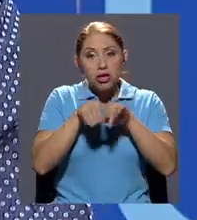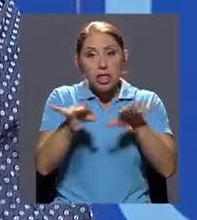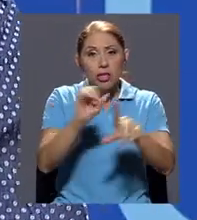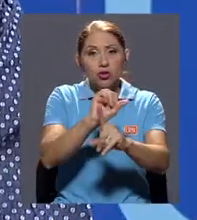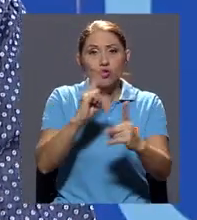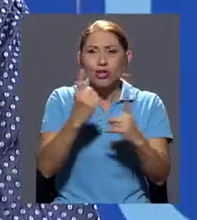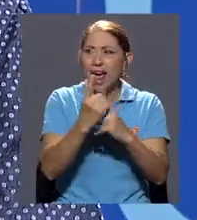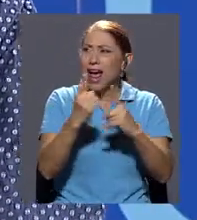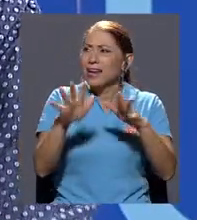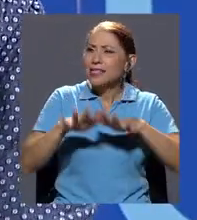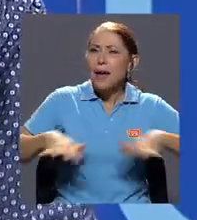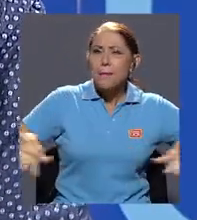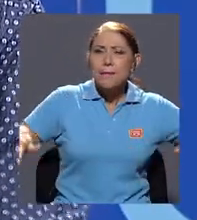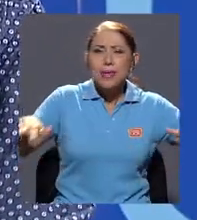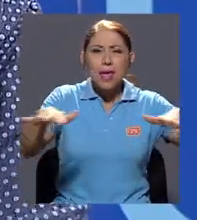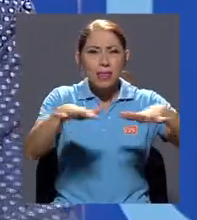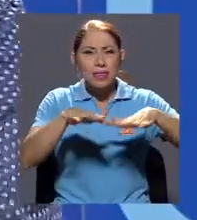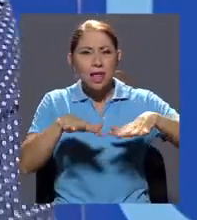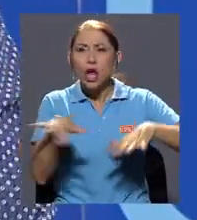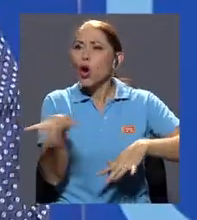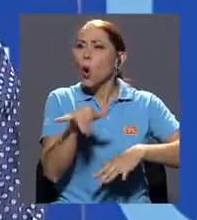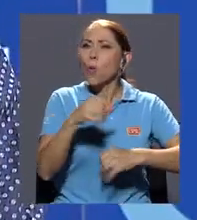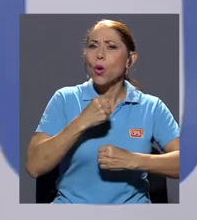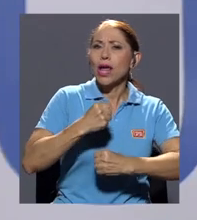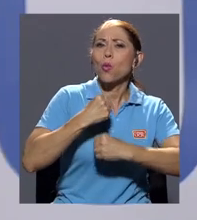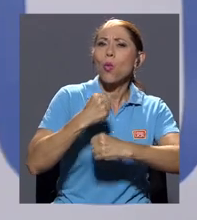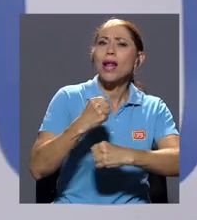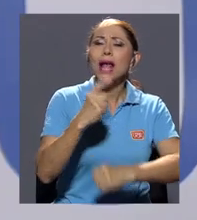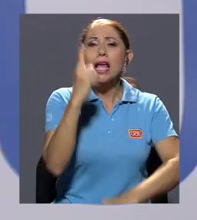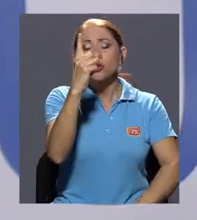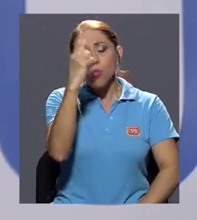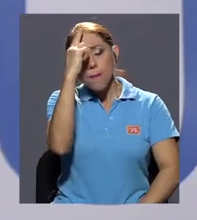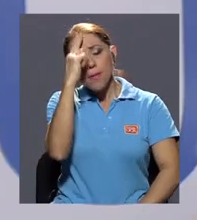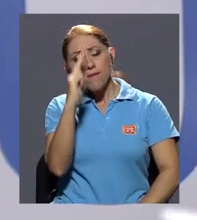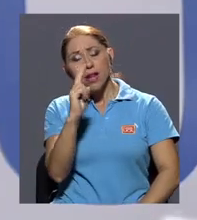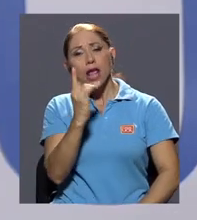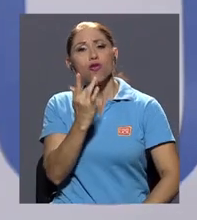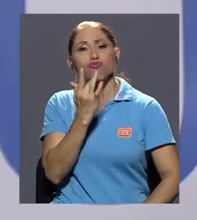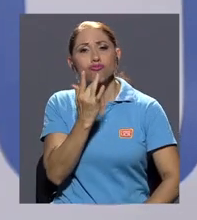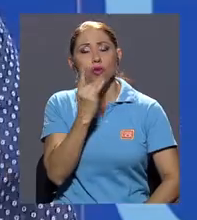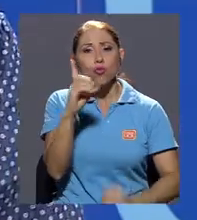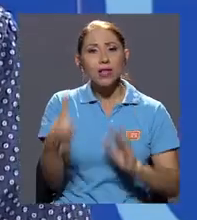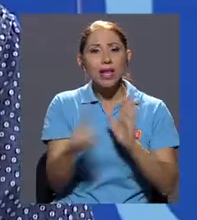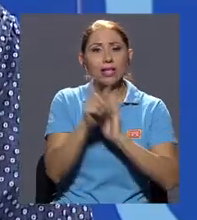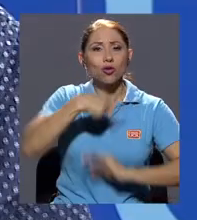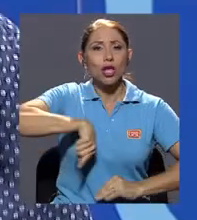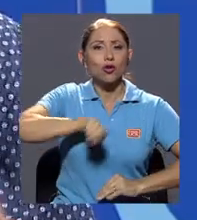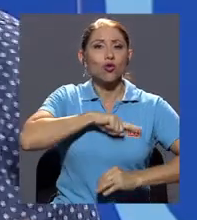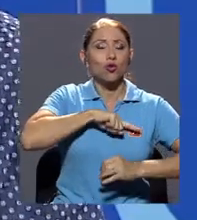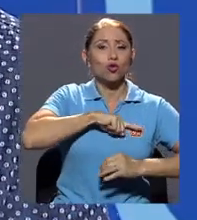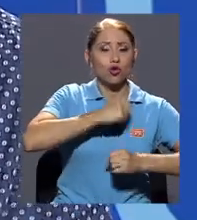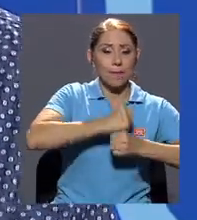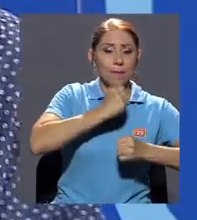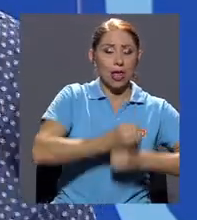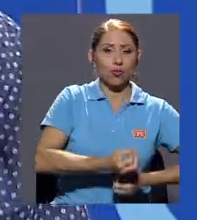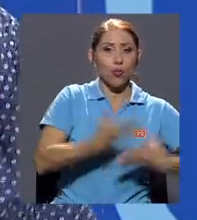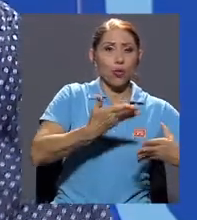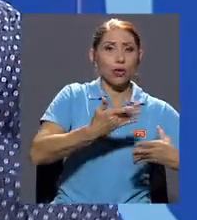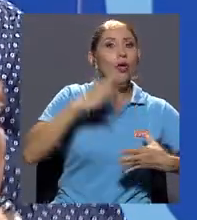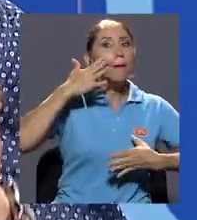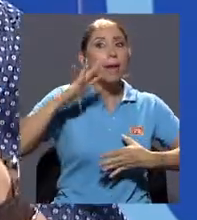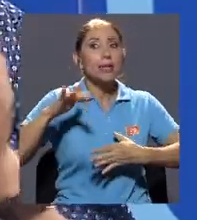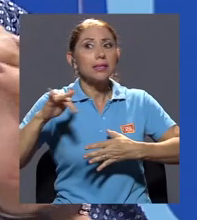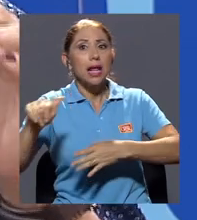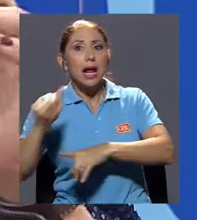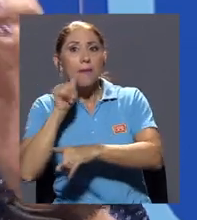como que la huelga es un privilegio, derecho de nosotros, los empleados públicos, porque los empleados del sector privado pareciera que no pueden ejercerlo